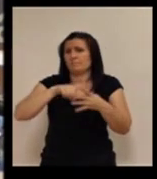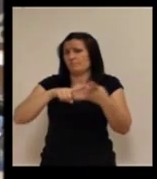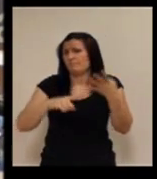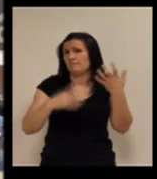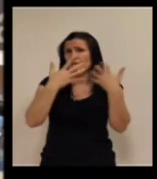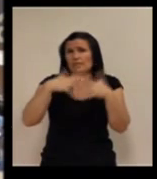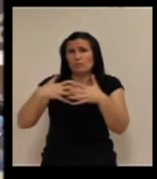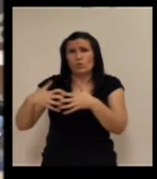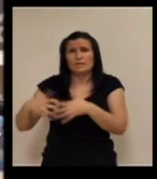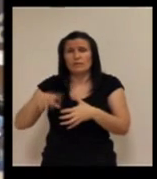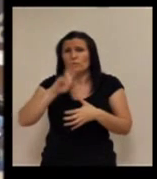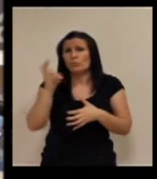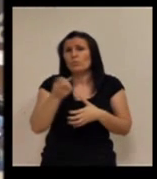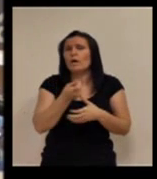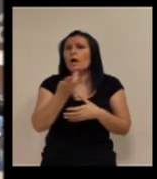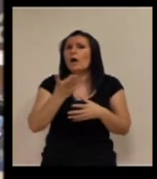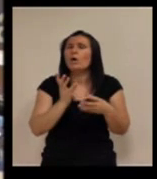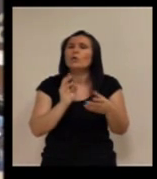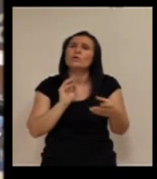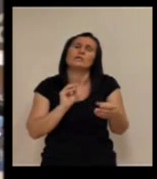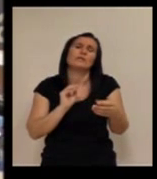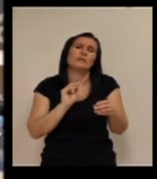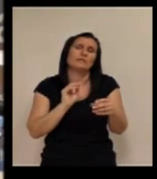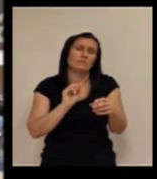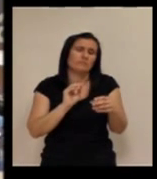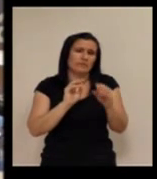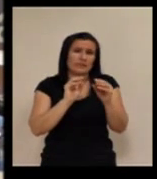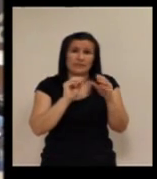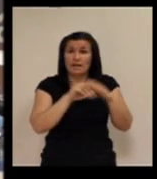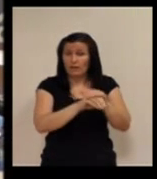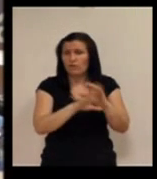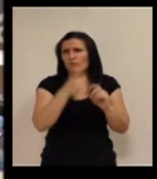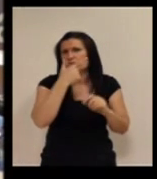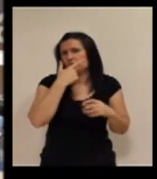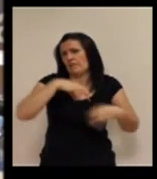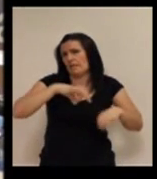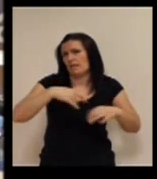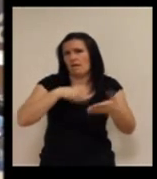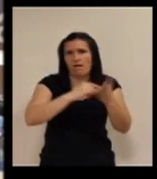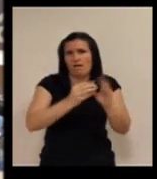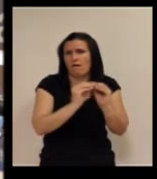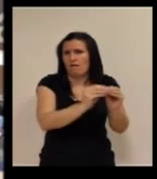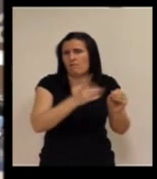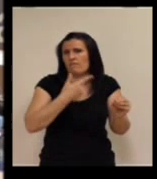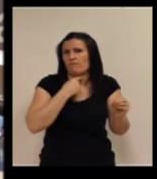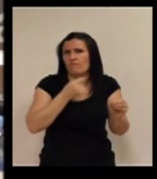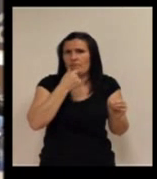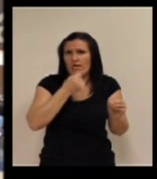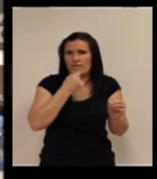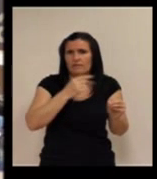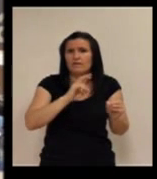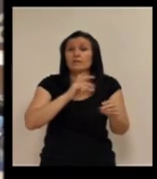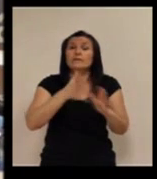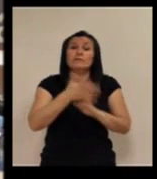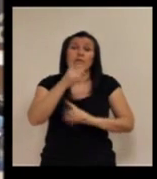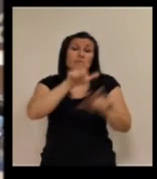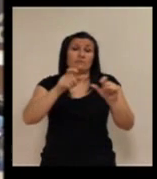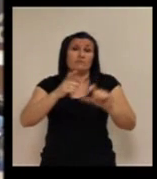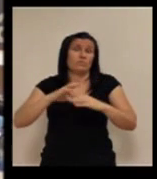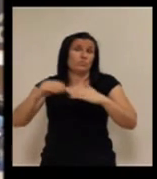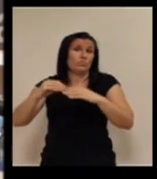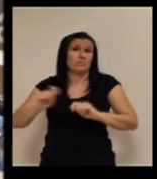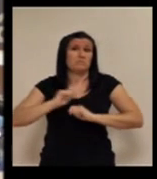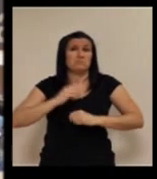dispositivos, algunos de ellos de instalación muy sencilla y que, bueno, pues hacen de la vida del usuario, pues